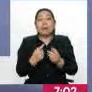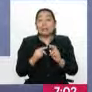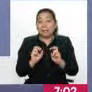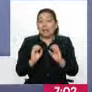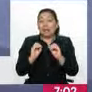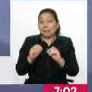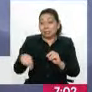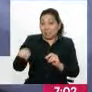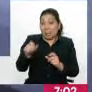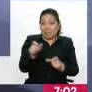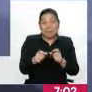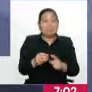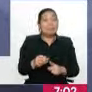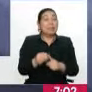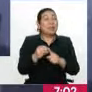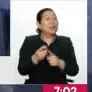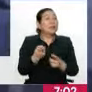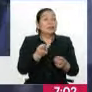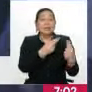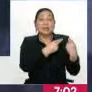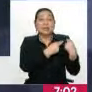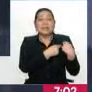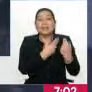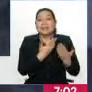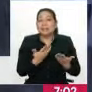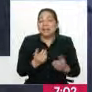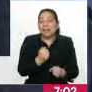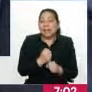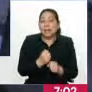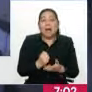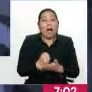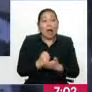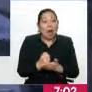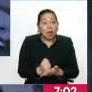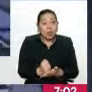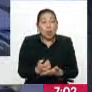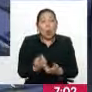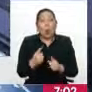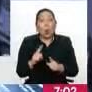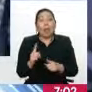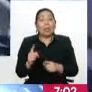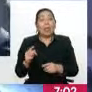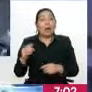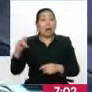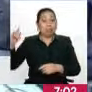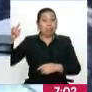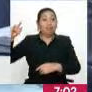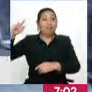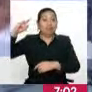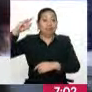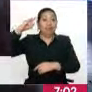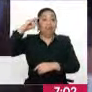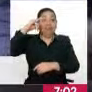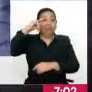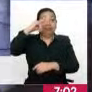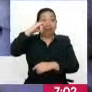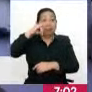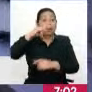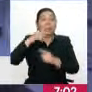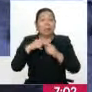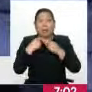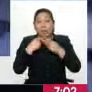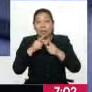ya que una de sus principales funciones es ayudar en el aterrizaje y en el